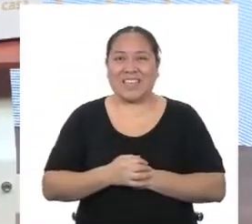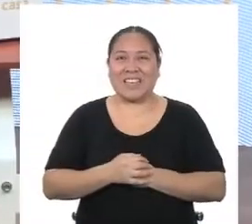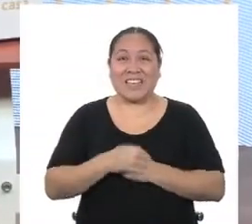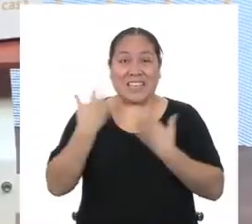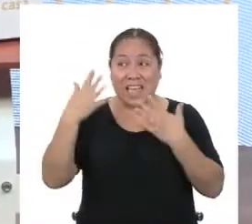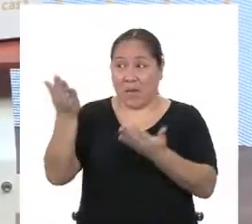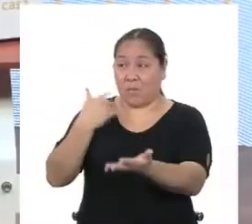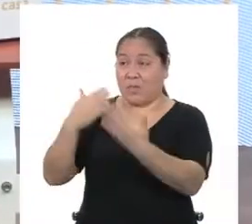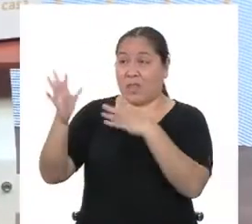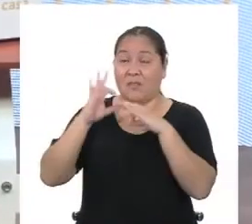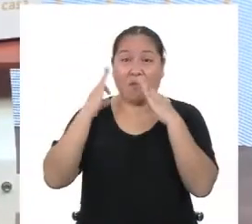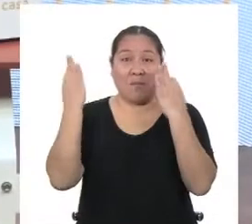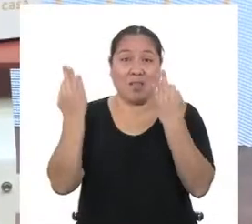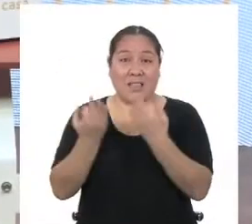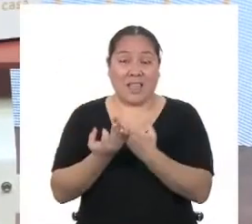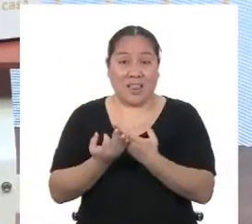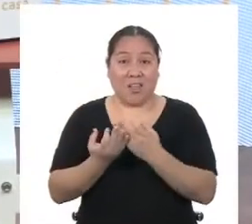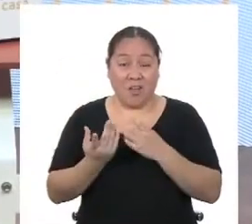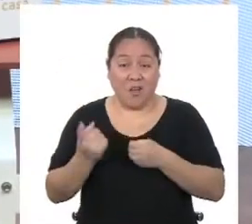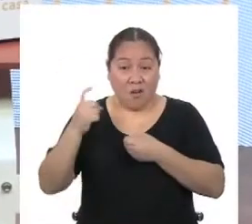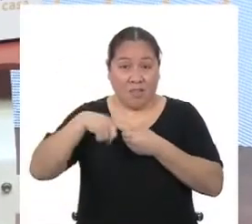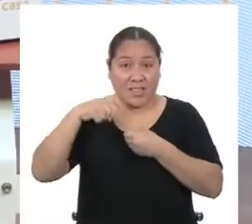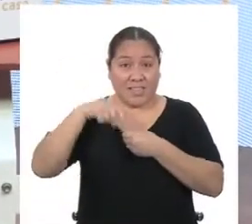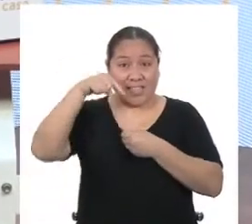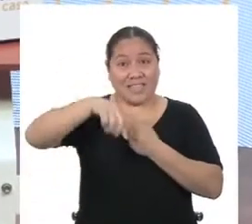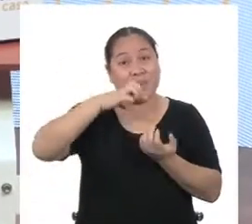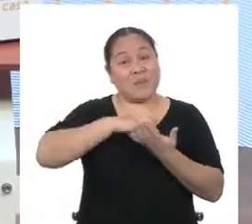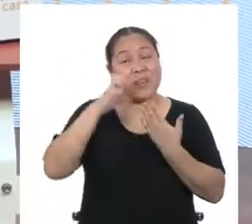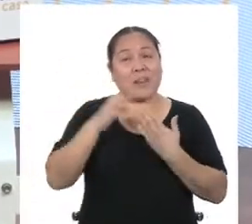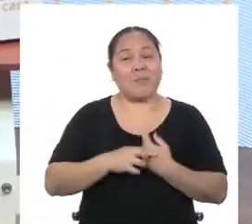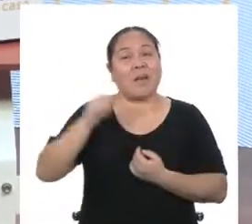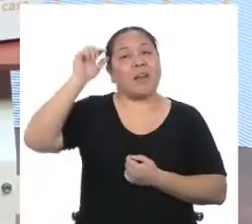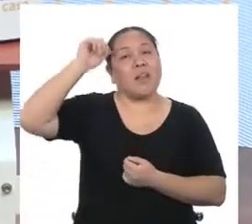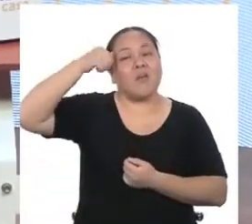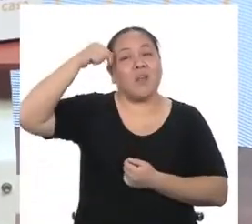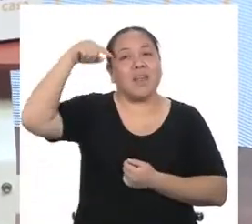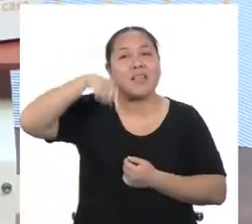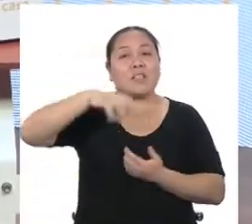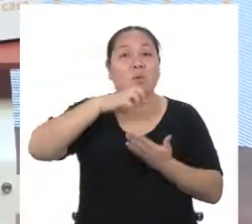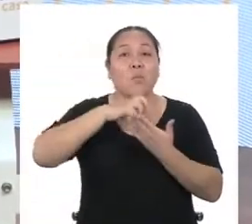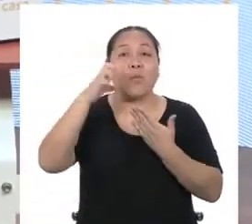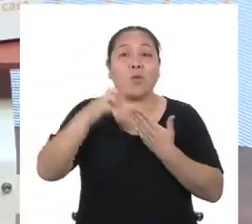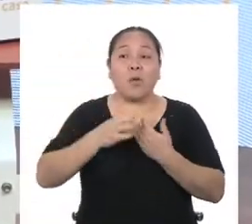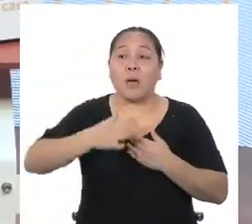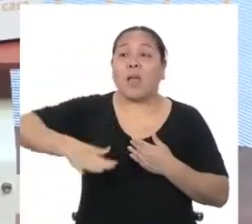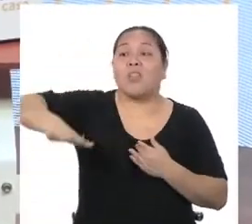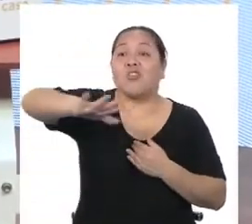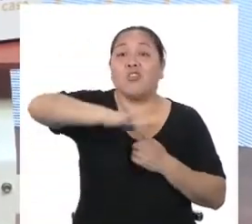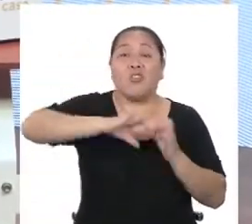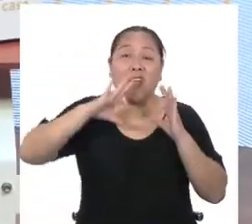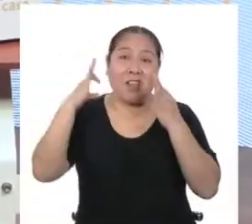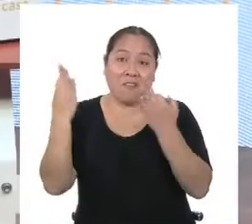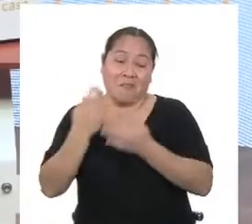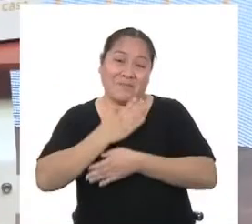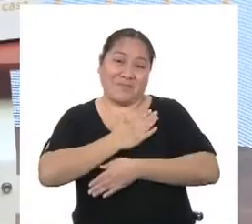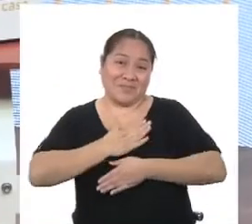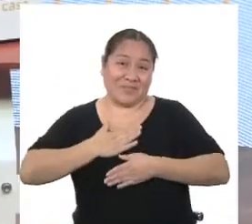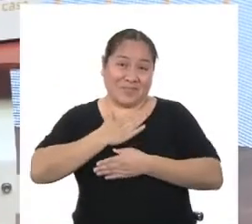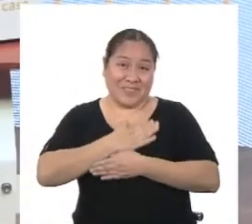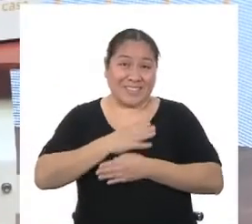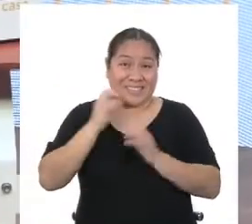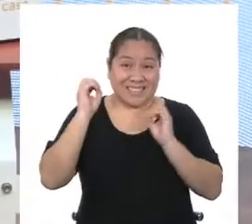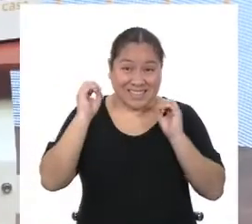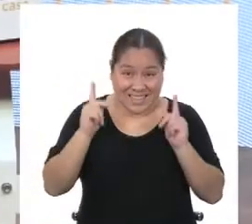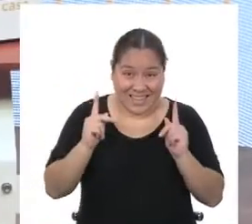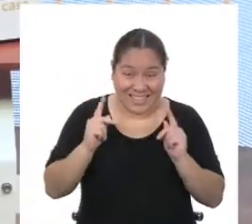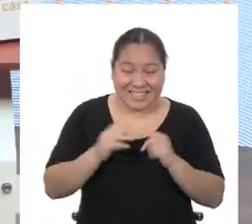invitaron a sus familiares a unirse a nuestra actividad de hoy? Recuerden que este es un programa que toda la familia puede disfrutar. ¿Sí?